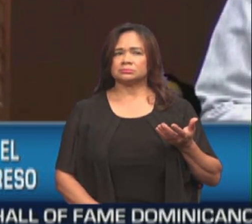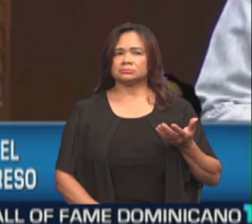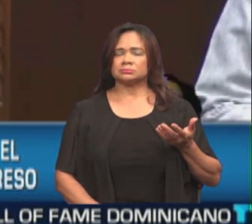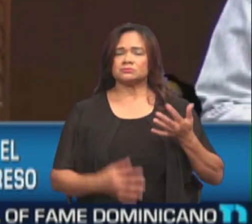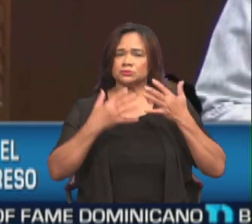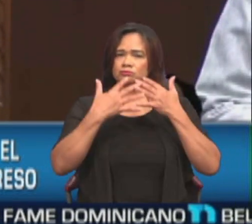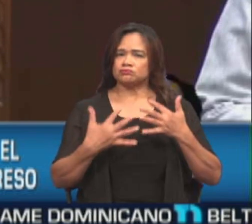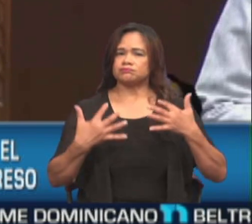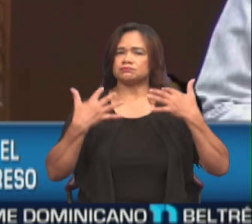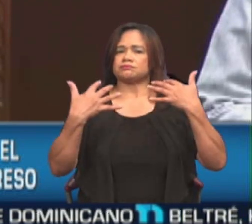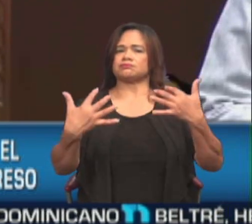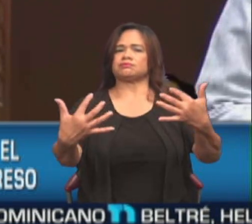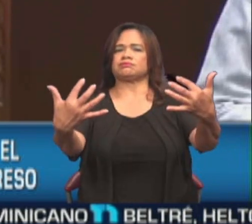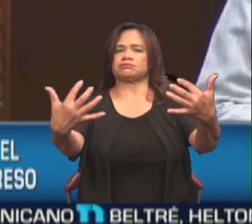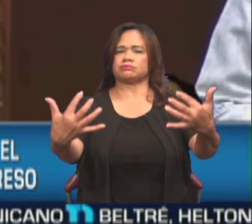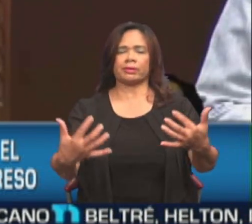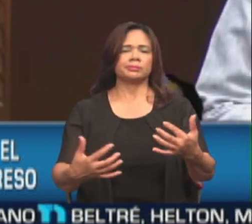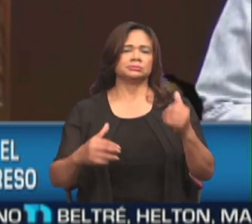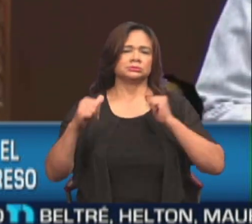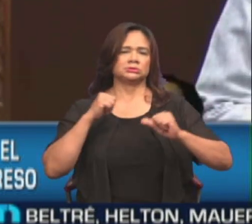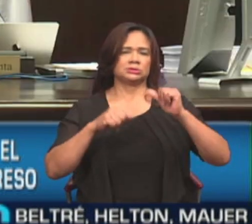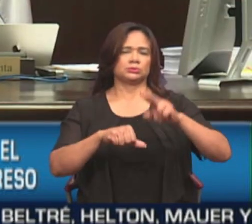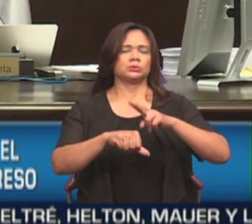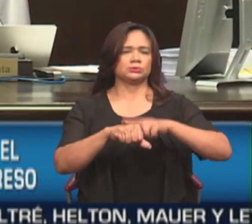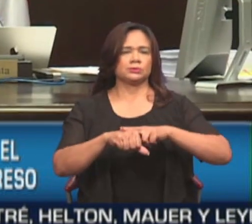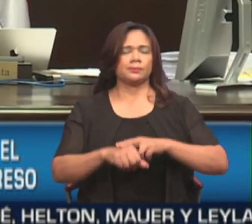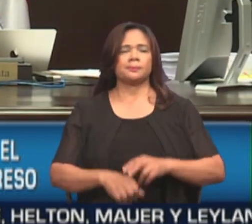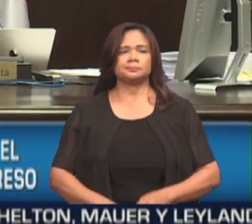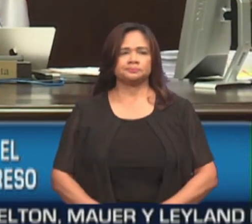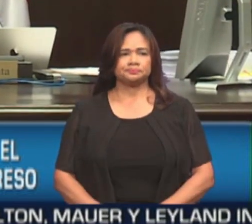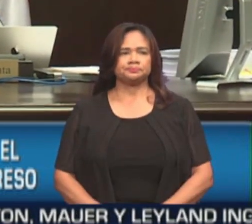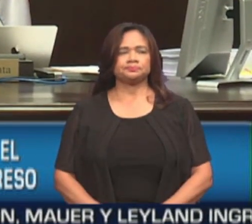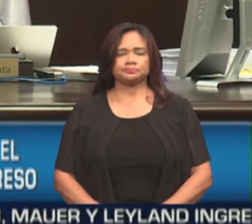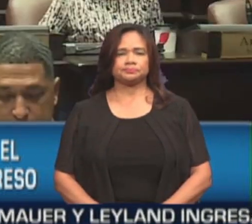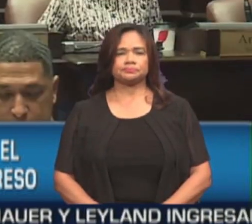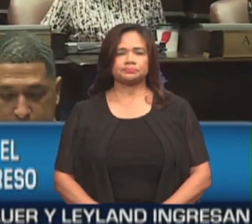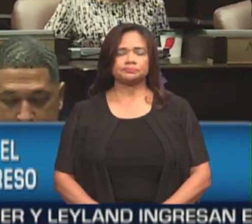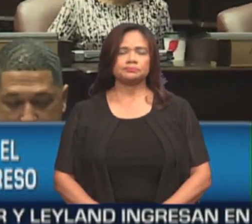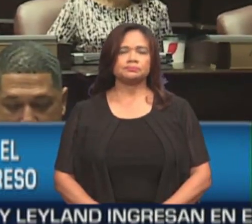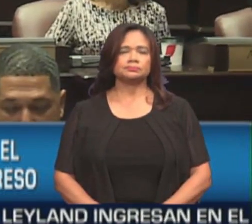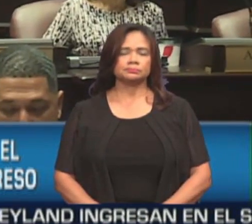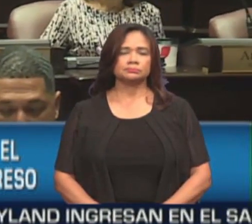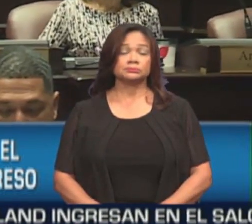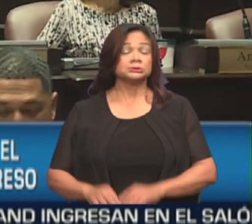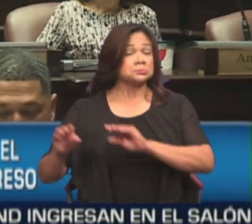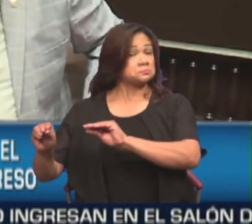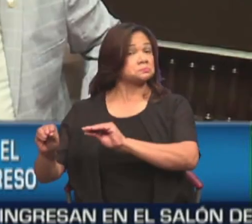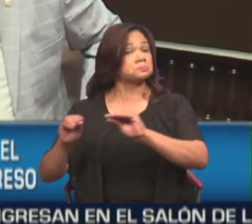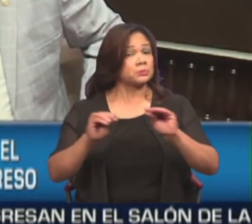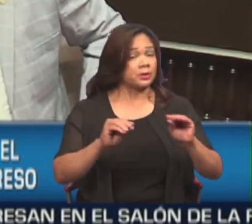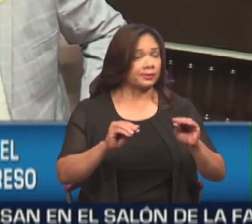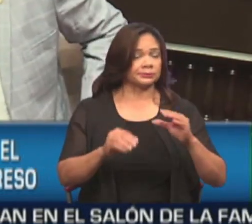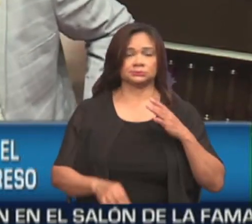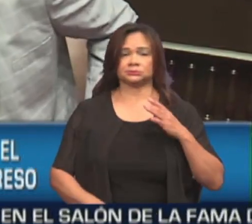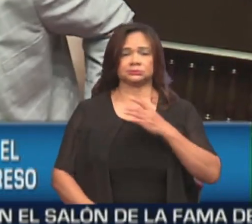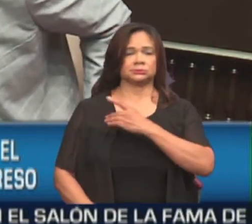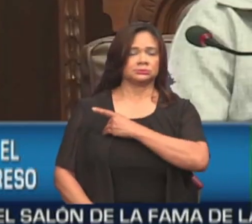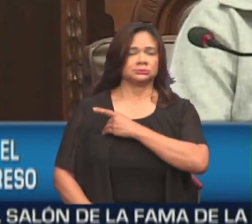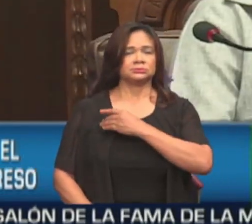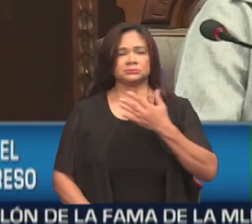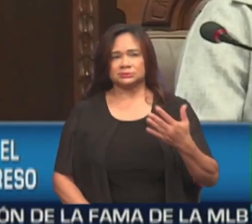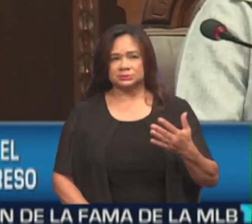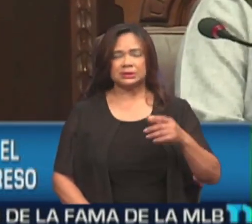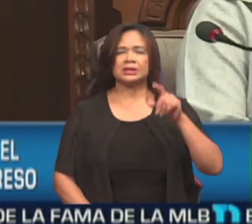instalaciones del Teatro Nacional. Asimismo, para llevar a cabo el traslado del acto, la Cámara de Diputados